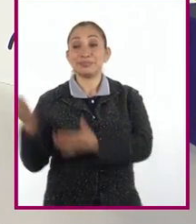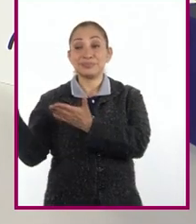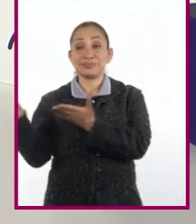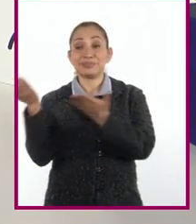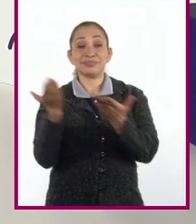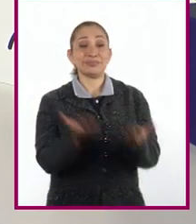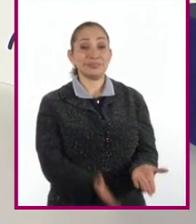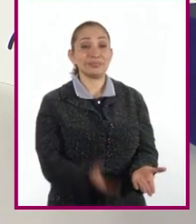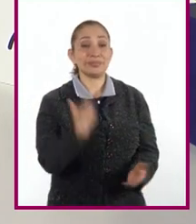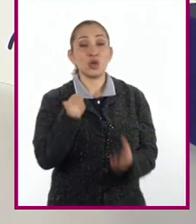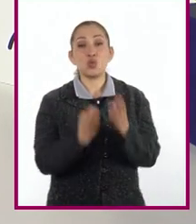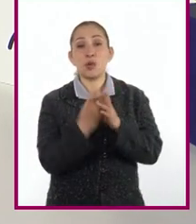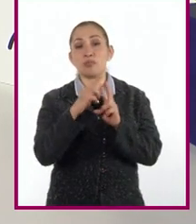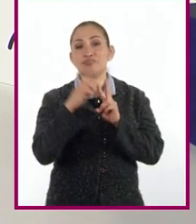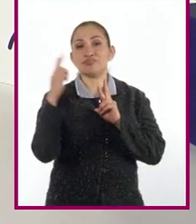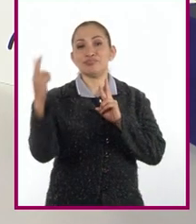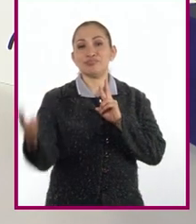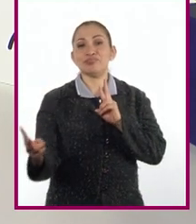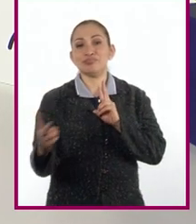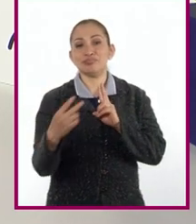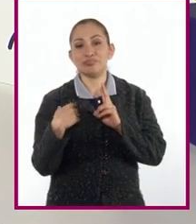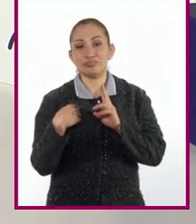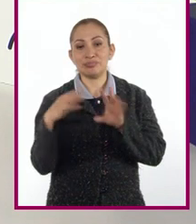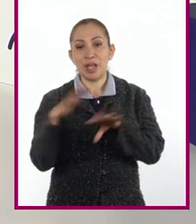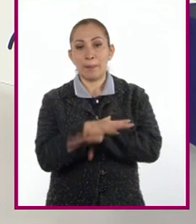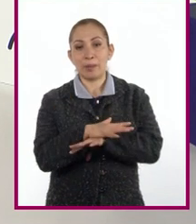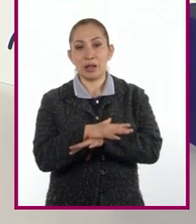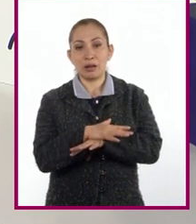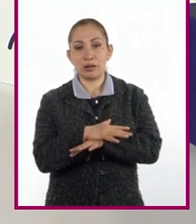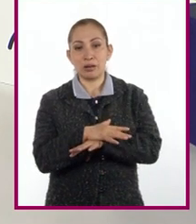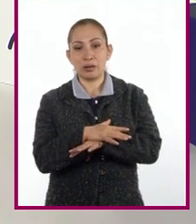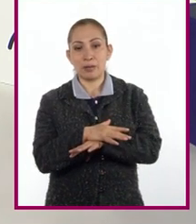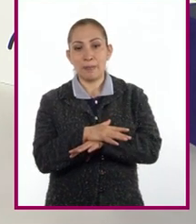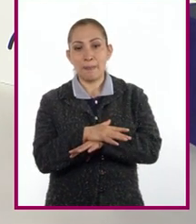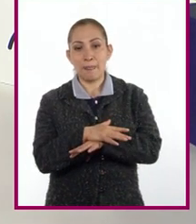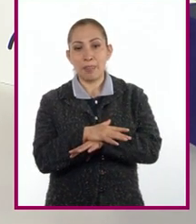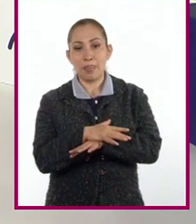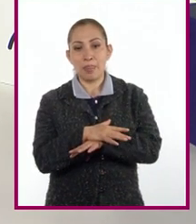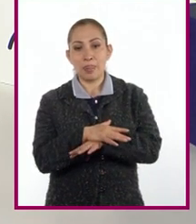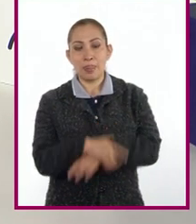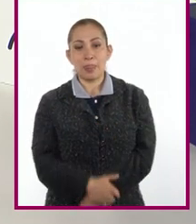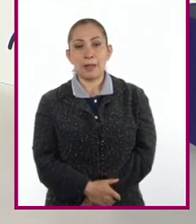...llegarían unos nuevos vecinos. Te voy a cambiar esta casa para acá. Perfecto.